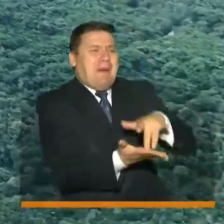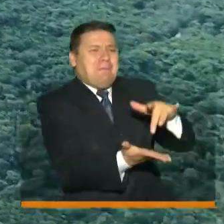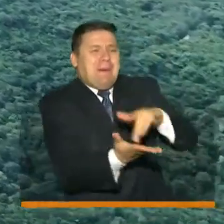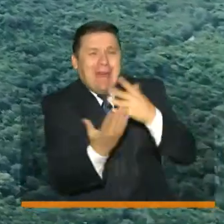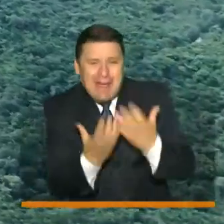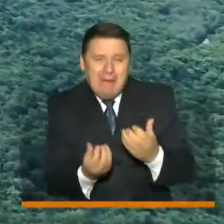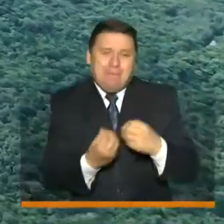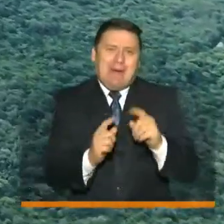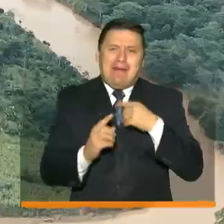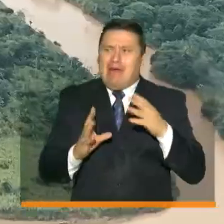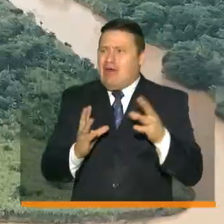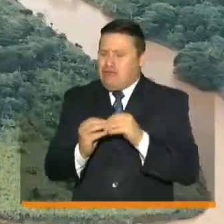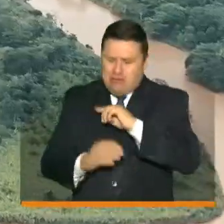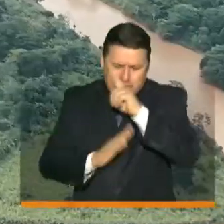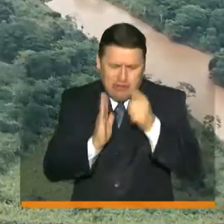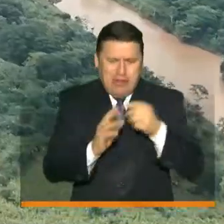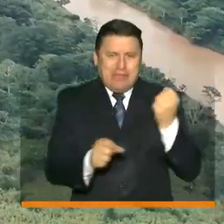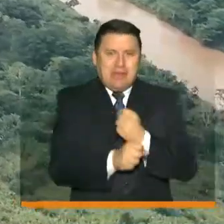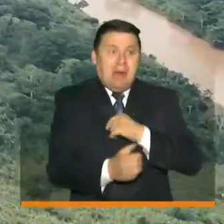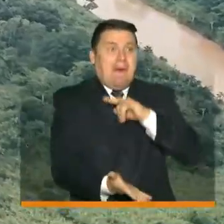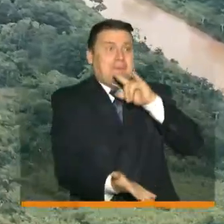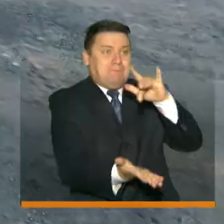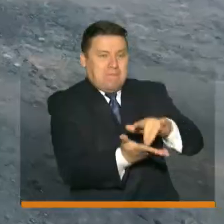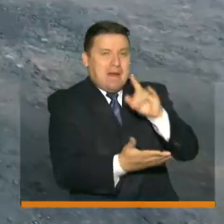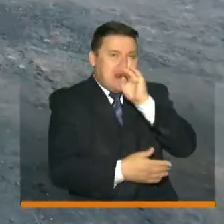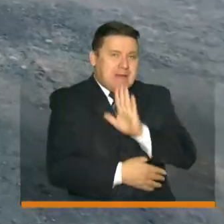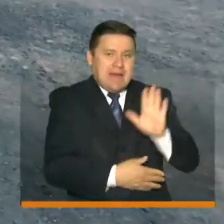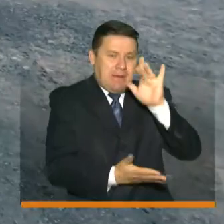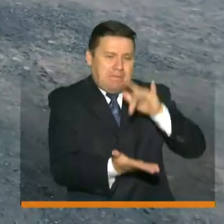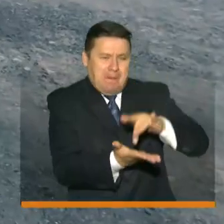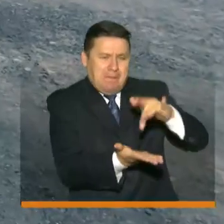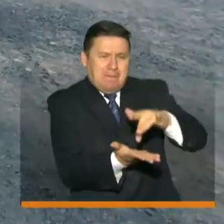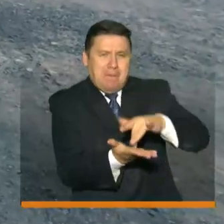trabajando con todo para hacer presencia en el territorio nacional.